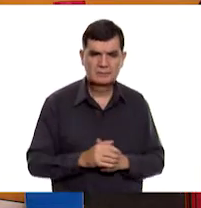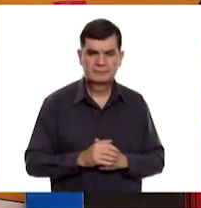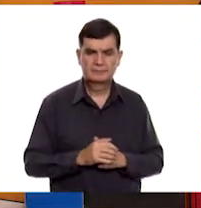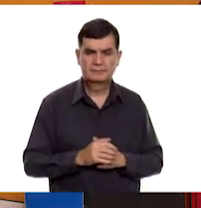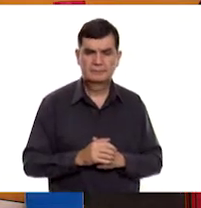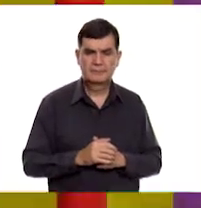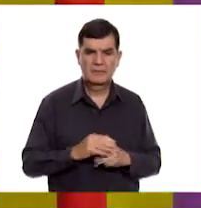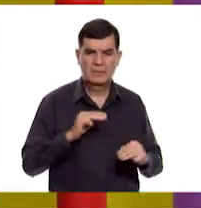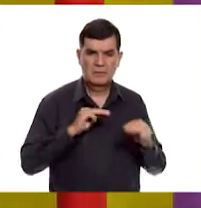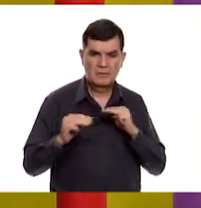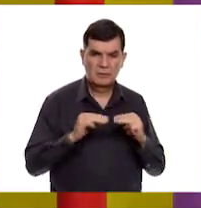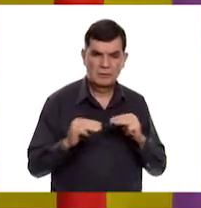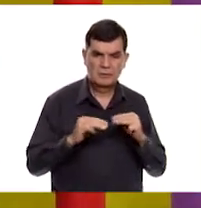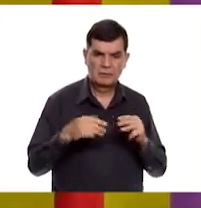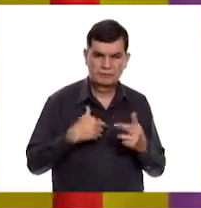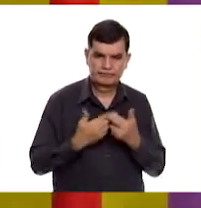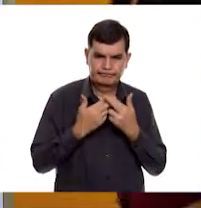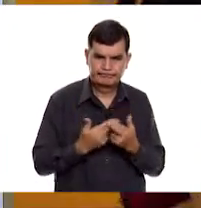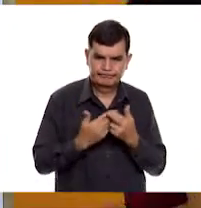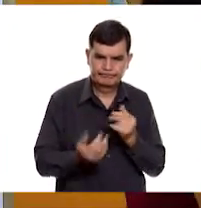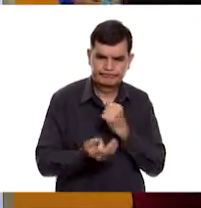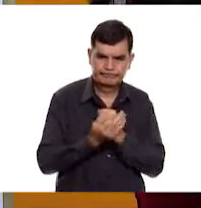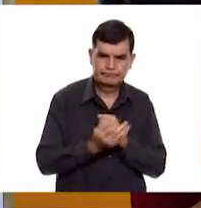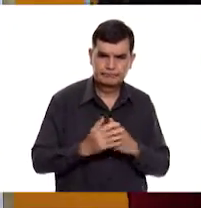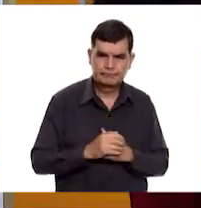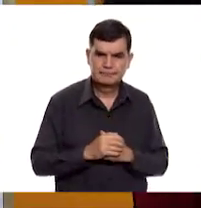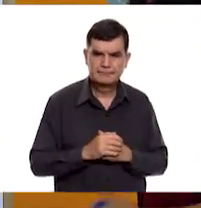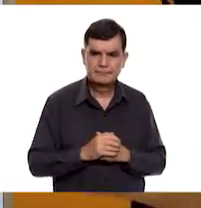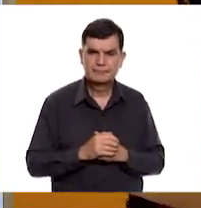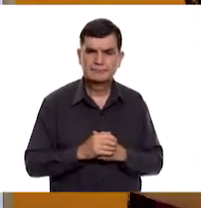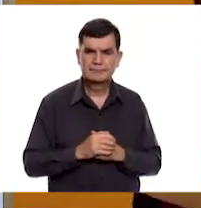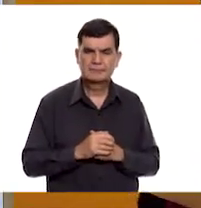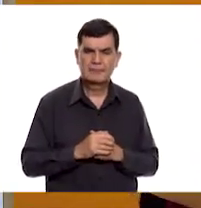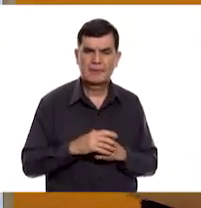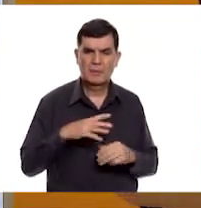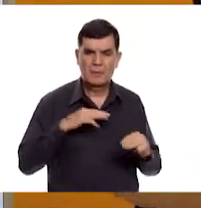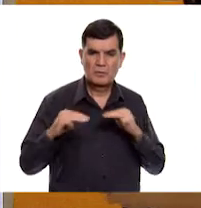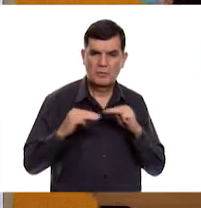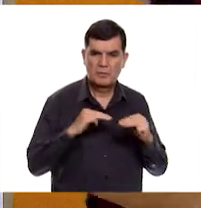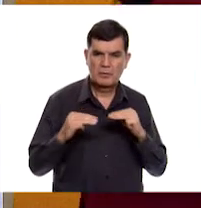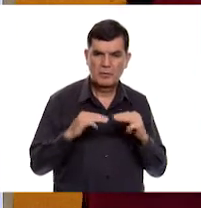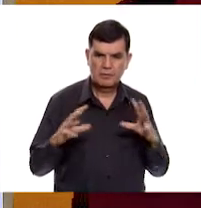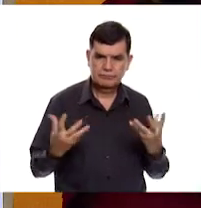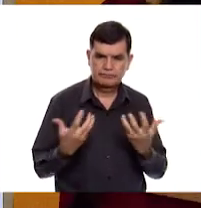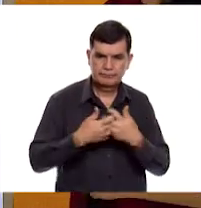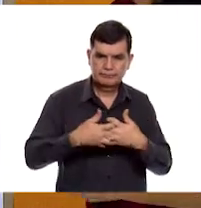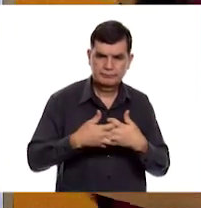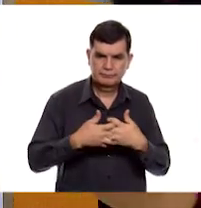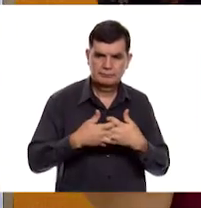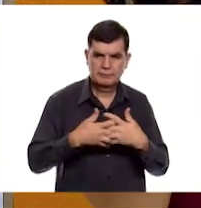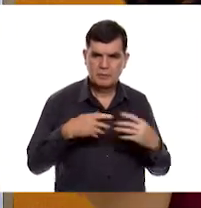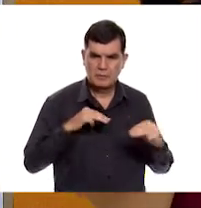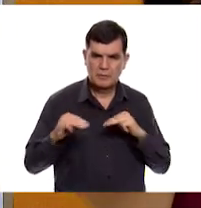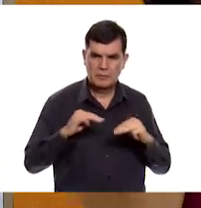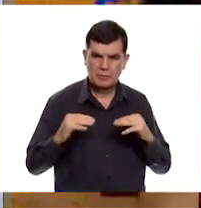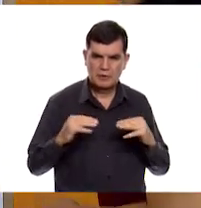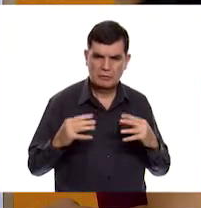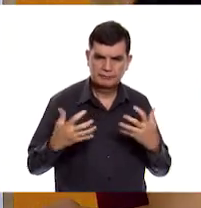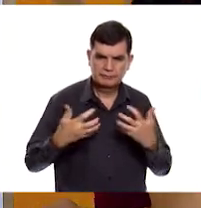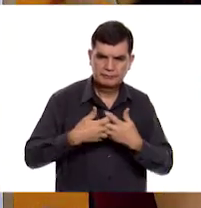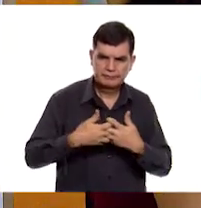lento, lo tengo. Movimiento sostenido. Movimiento sostenido, lo tengo. Movimiento combinado. Ay, movimiento